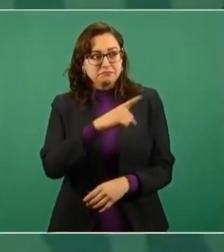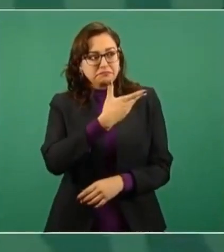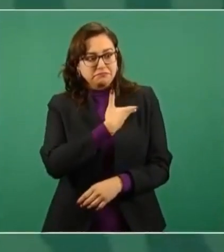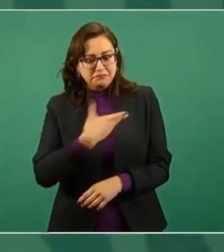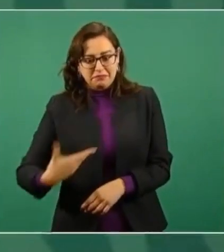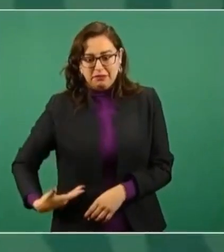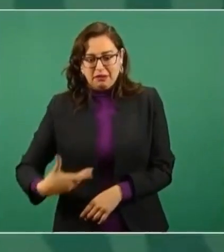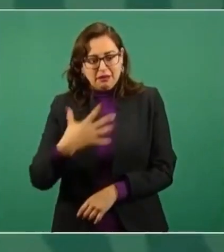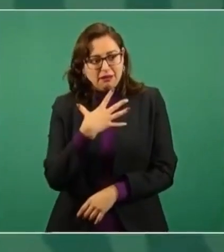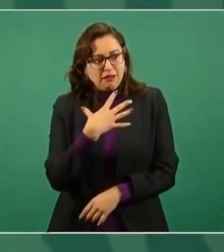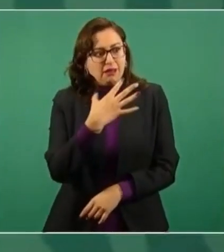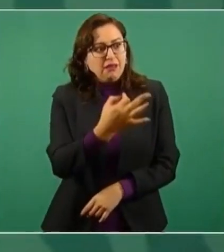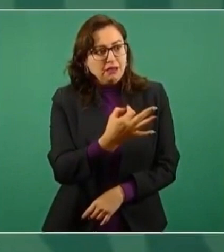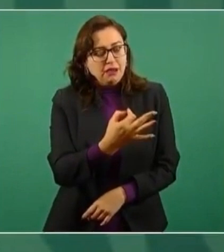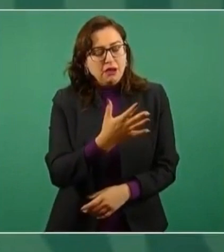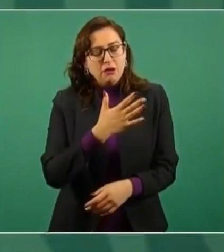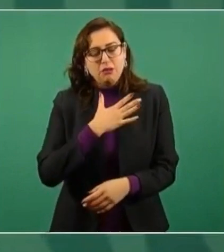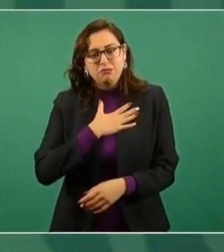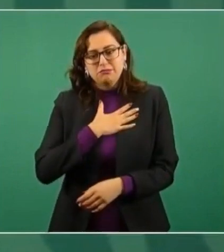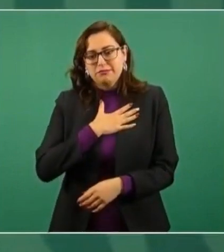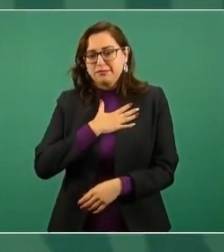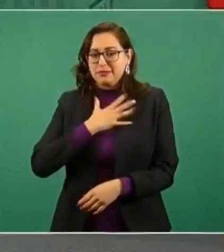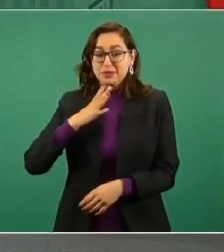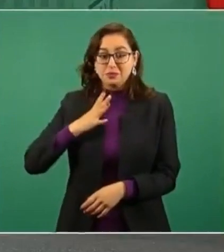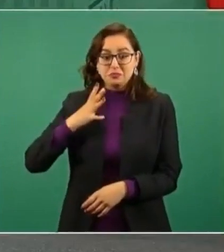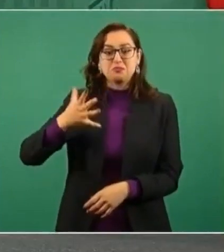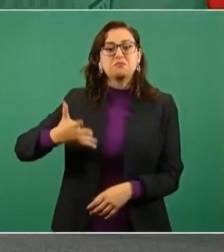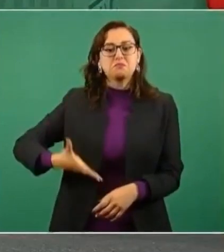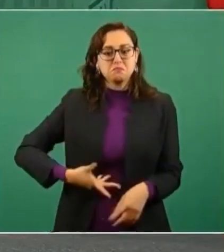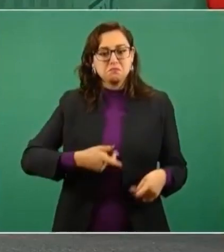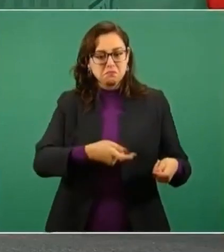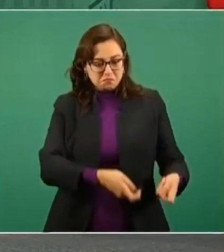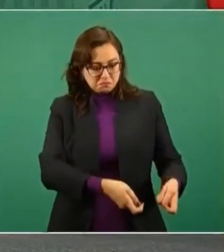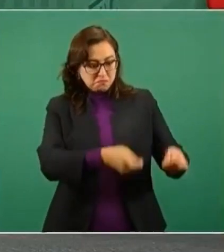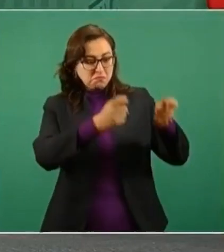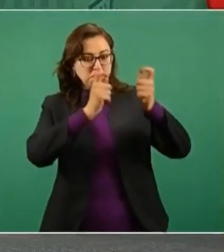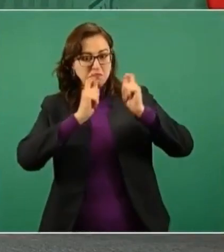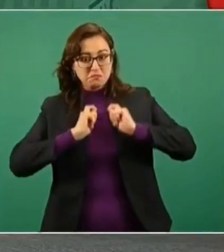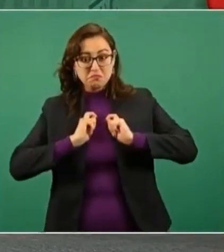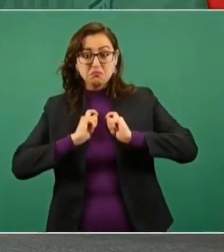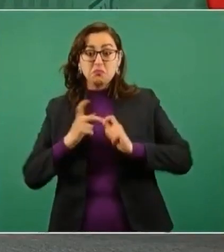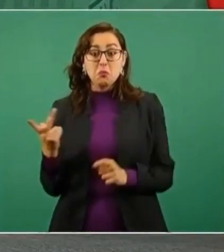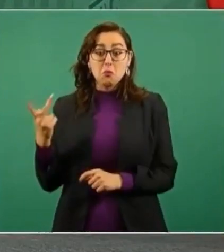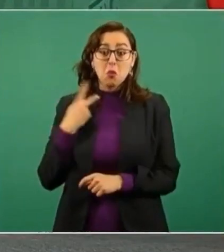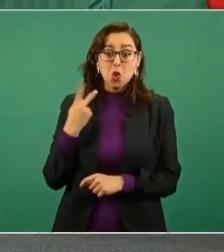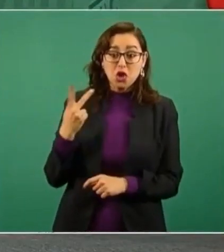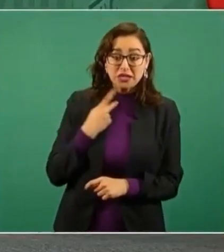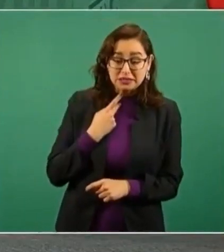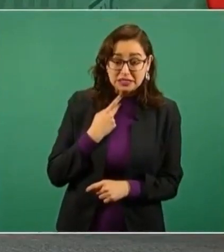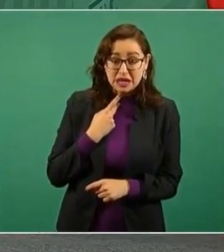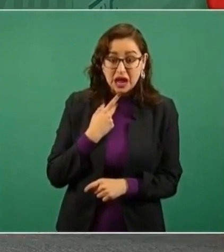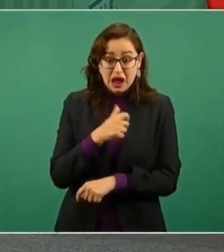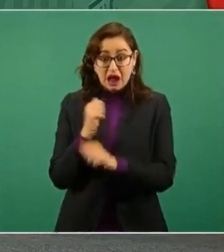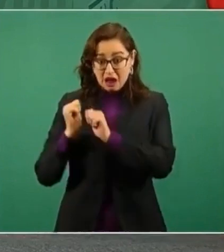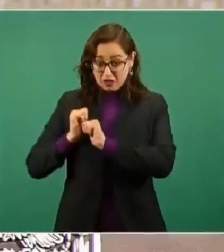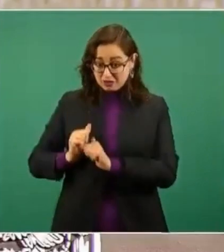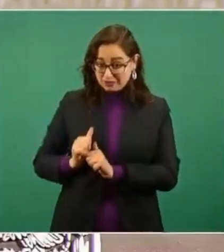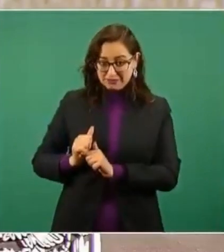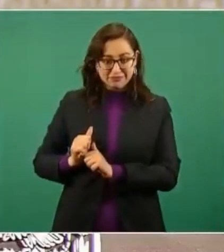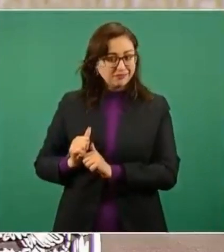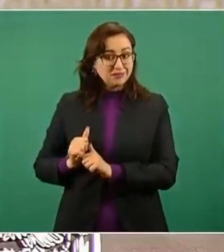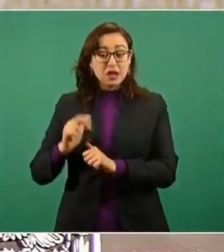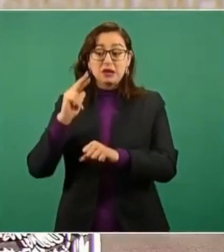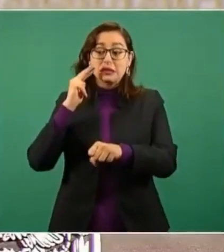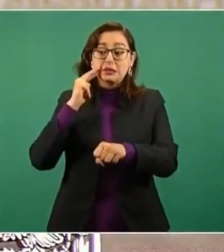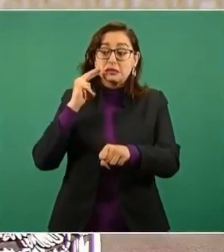para este encargo, porque así lo asumo, no como un cargo político o burocrático. Asumo esta